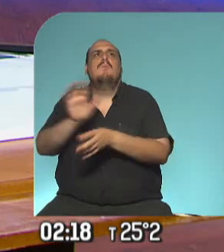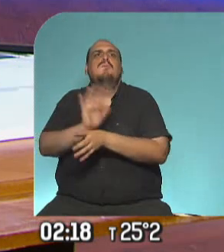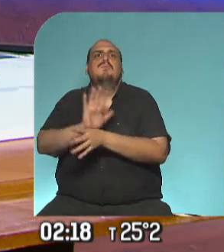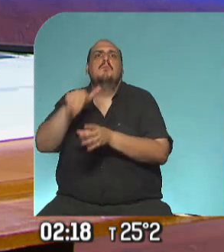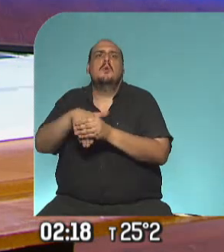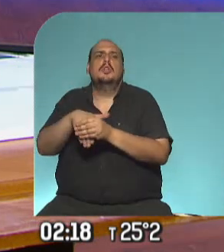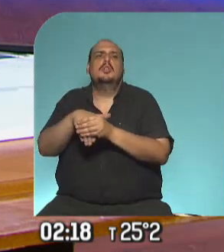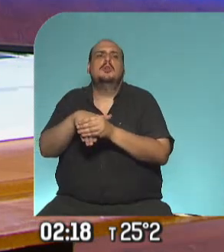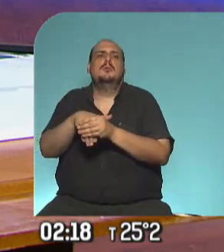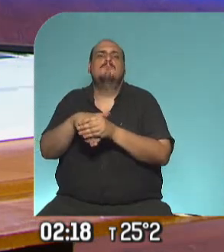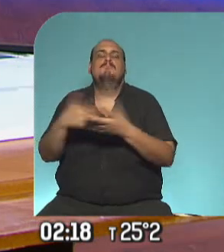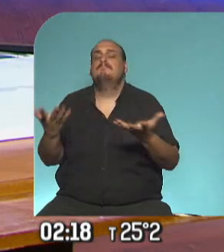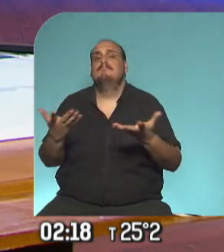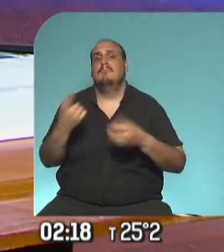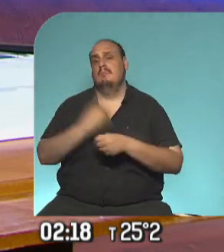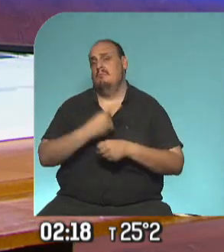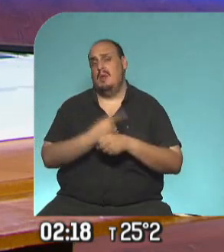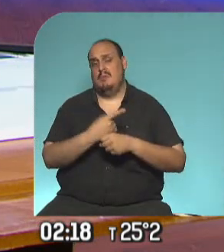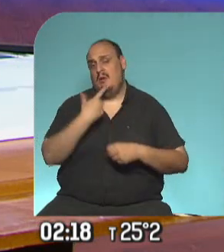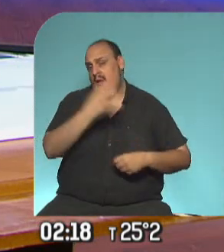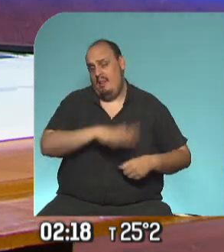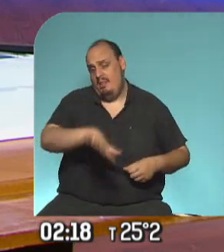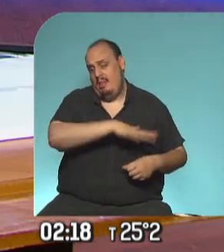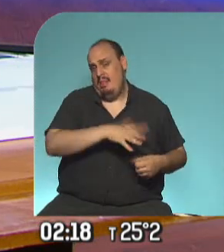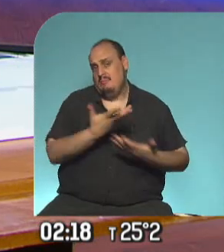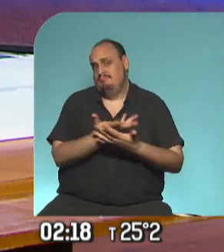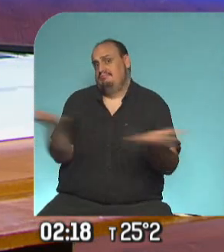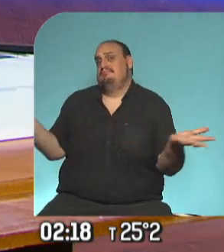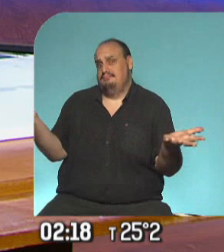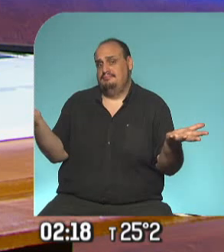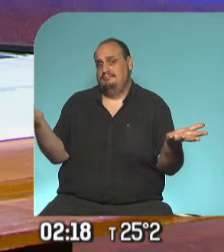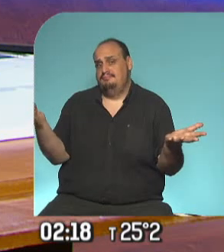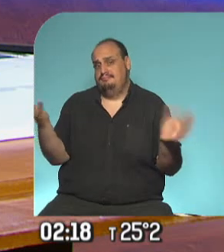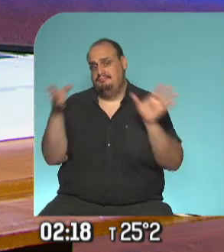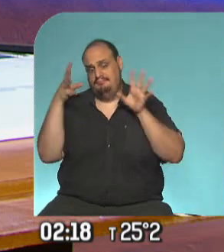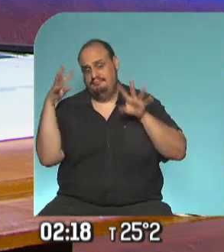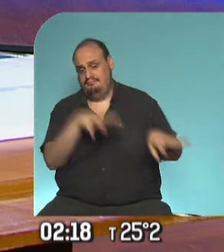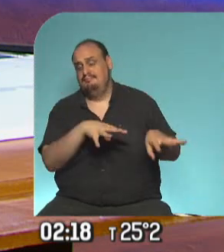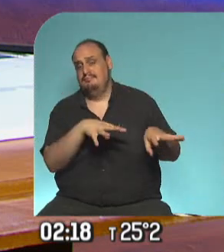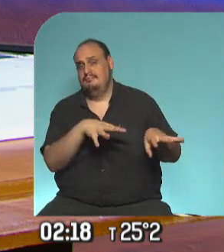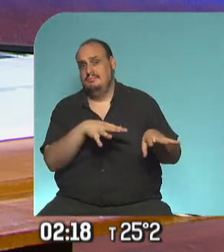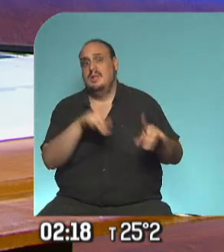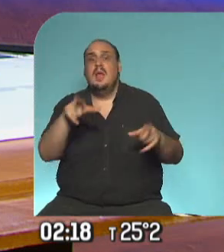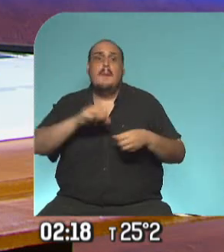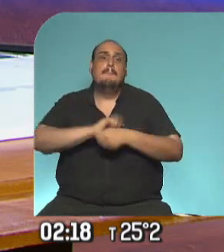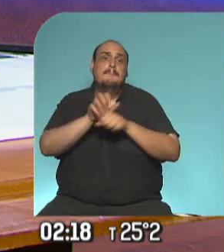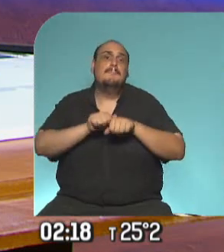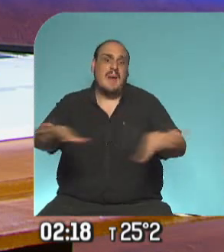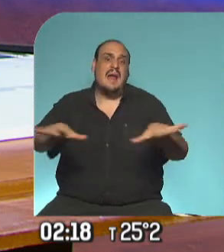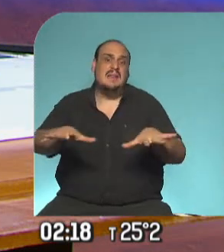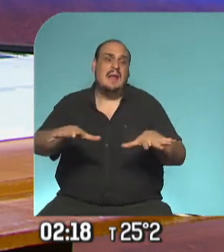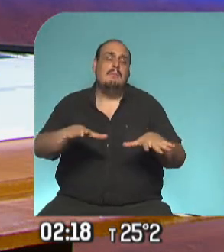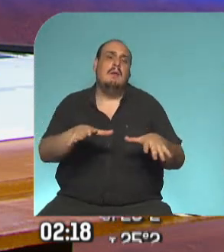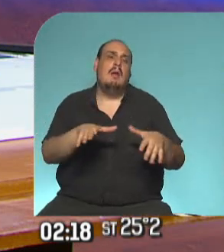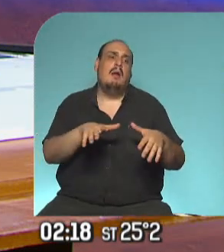primero visualizar una realidad claro que sí y la pandemia no ha quitado esa igualdad esa posibilidad de